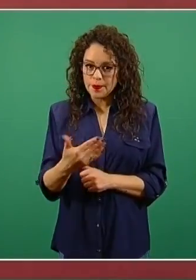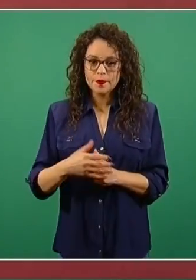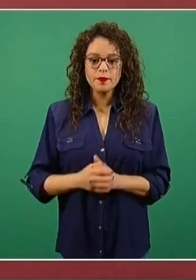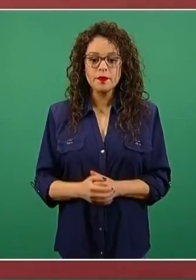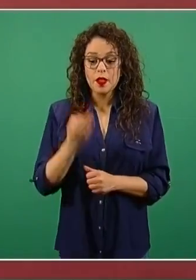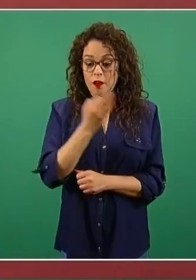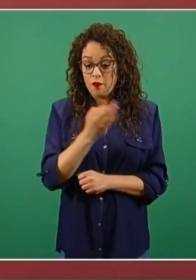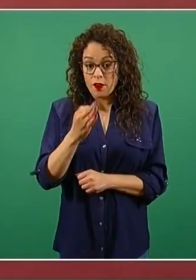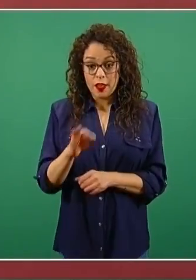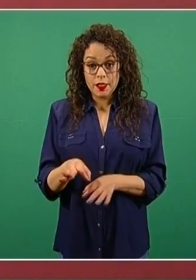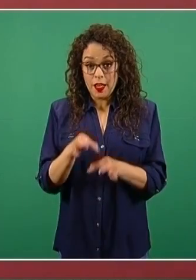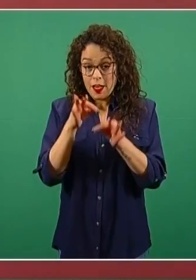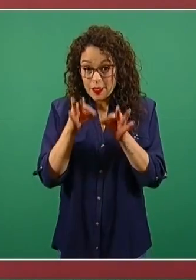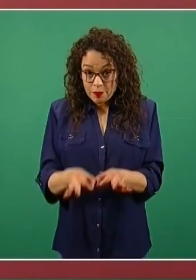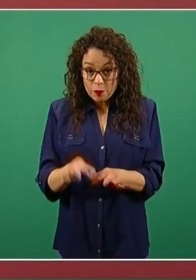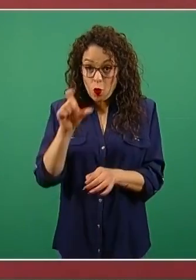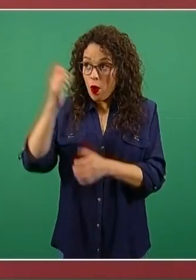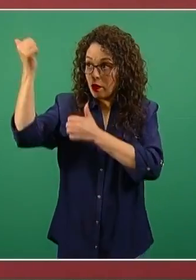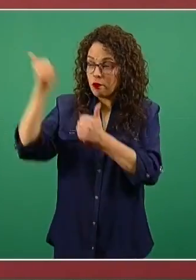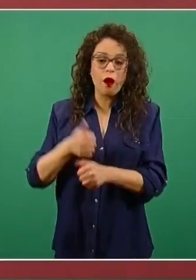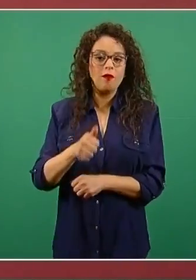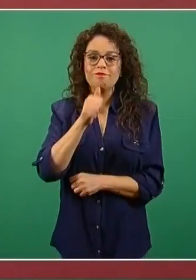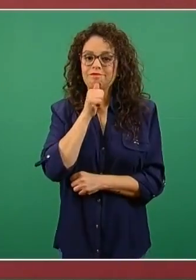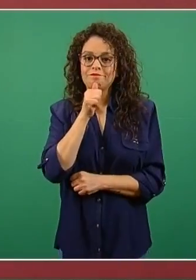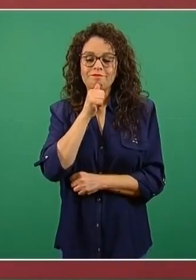viernes. Noticias TVT.